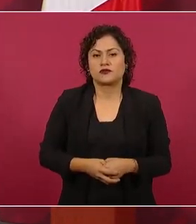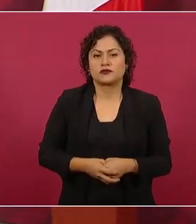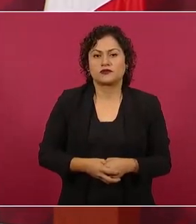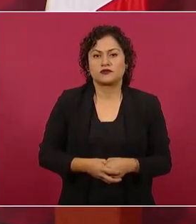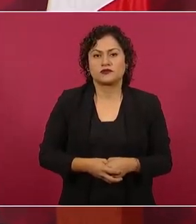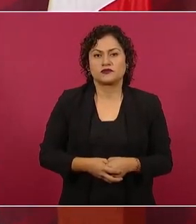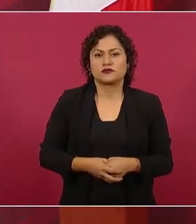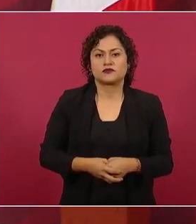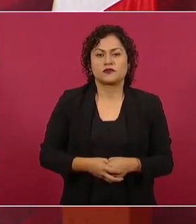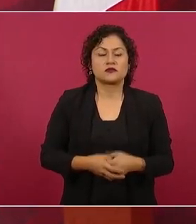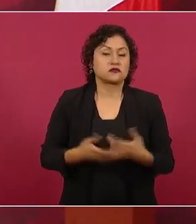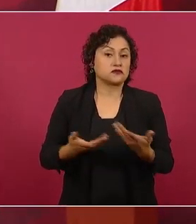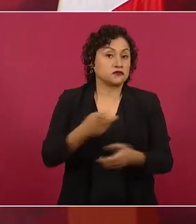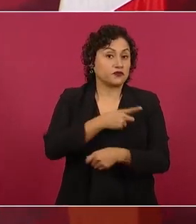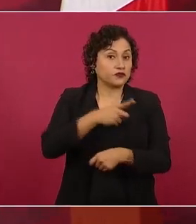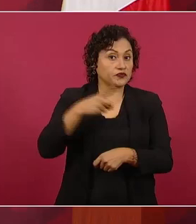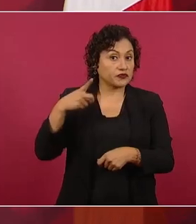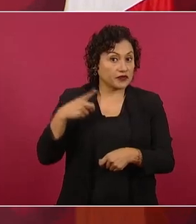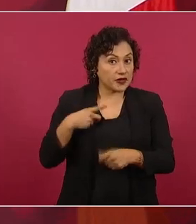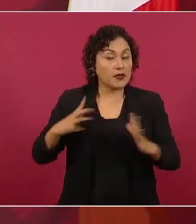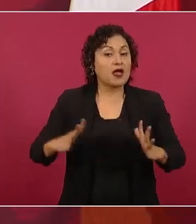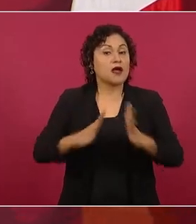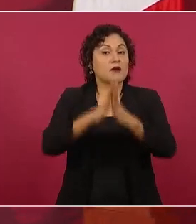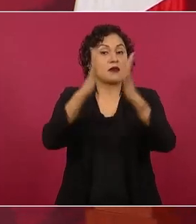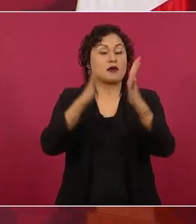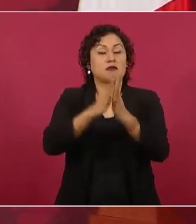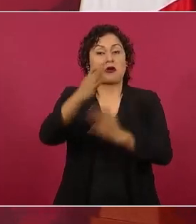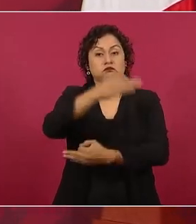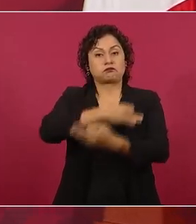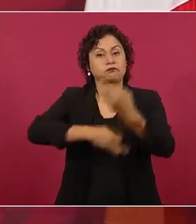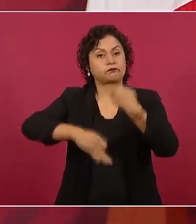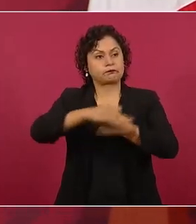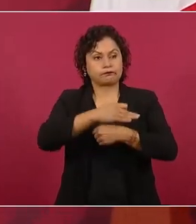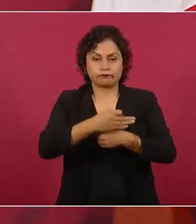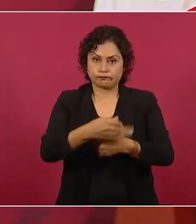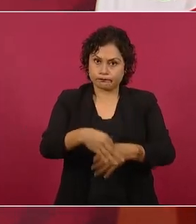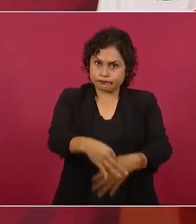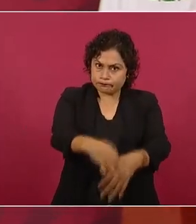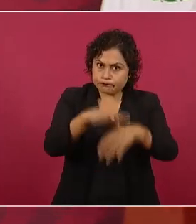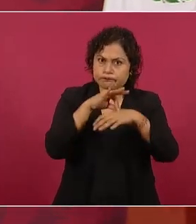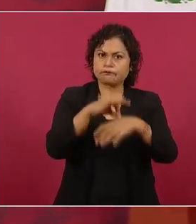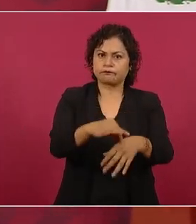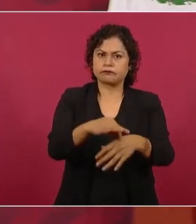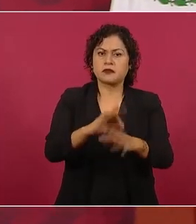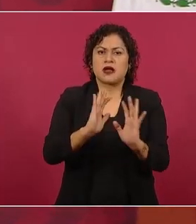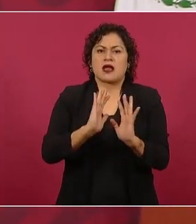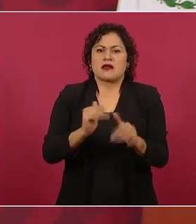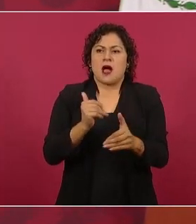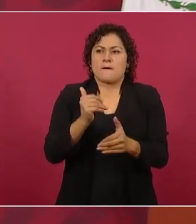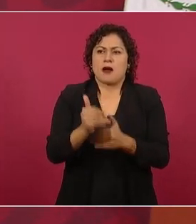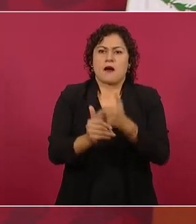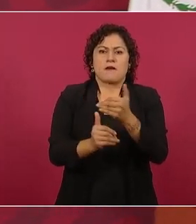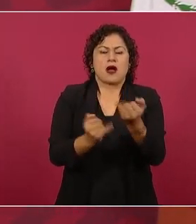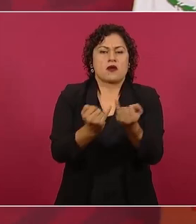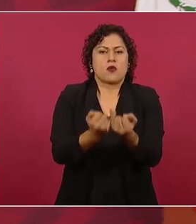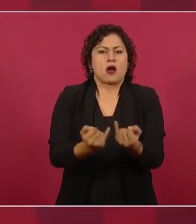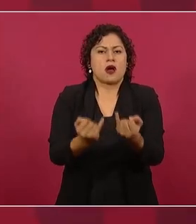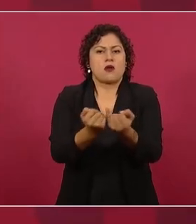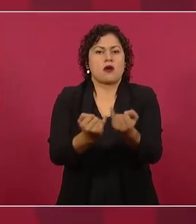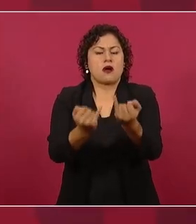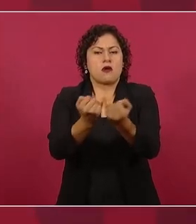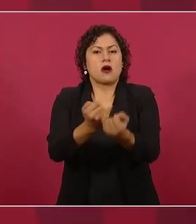haga realidad la democracia, que se convierta en un hábito que